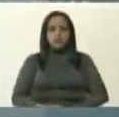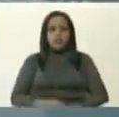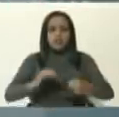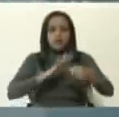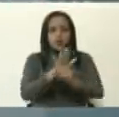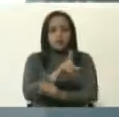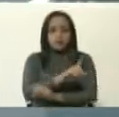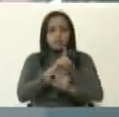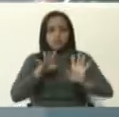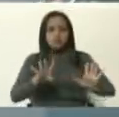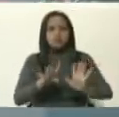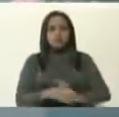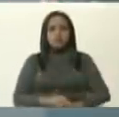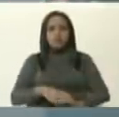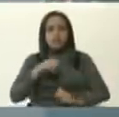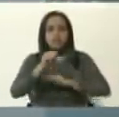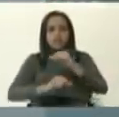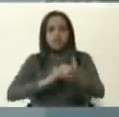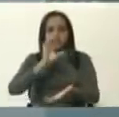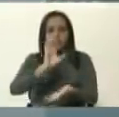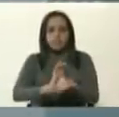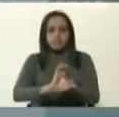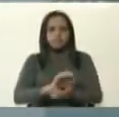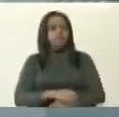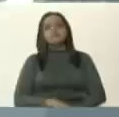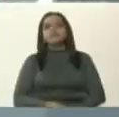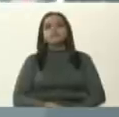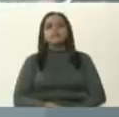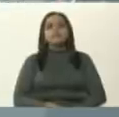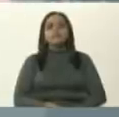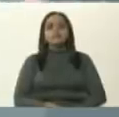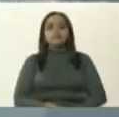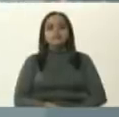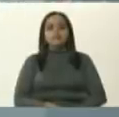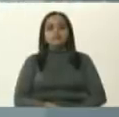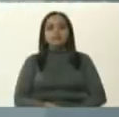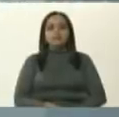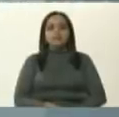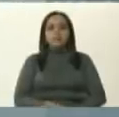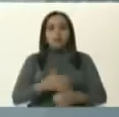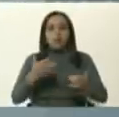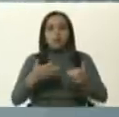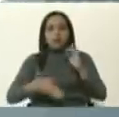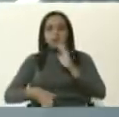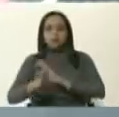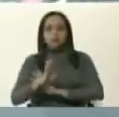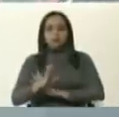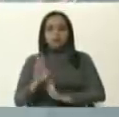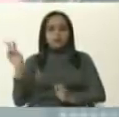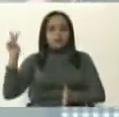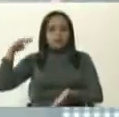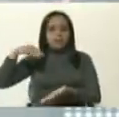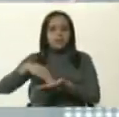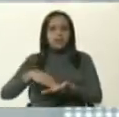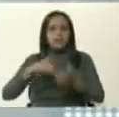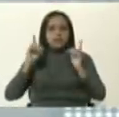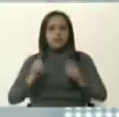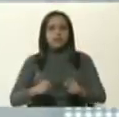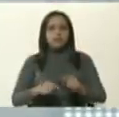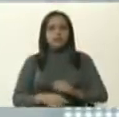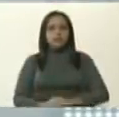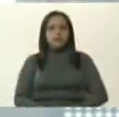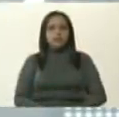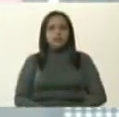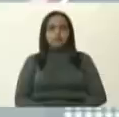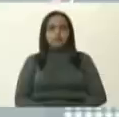en el distrito capital. Luego nos vamos al estado Miranda, también de la región capital,